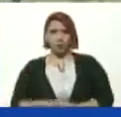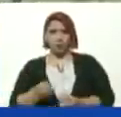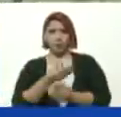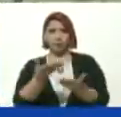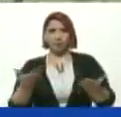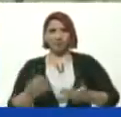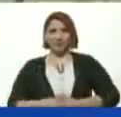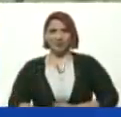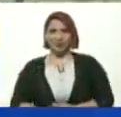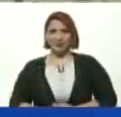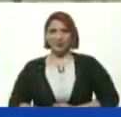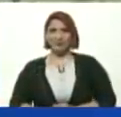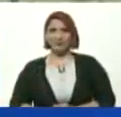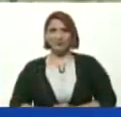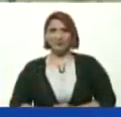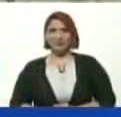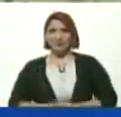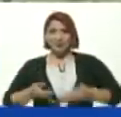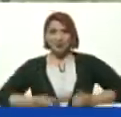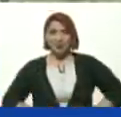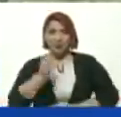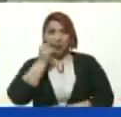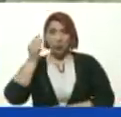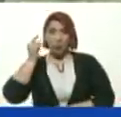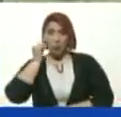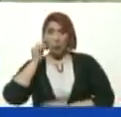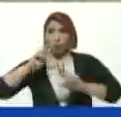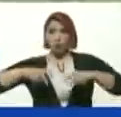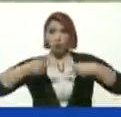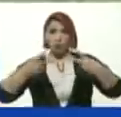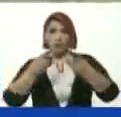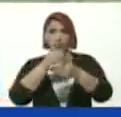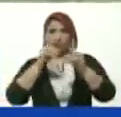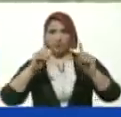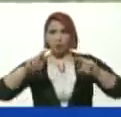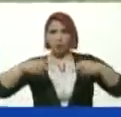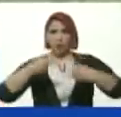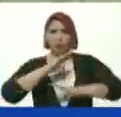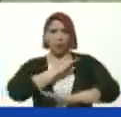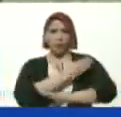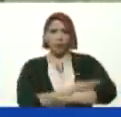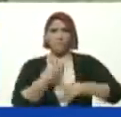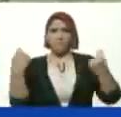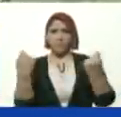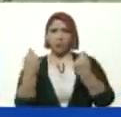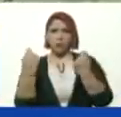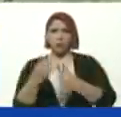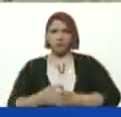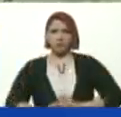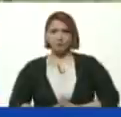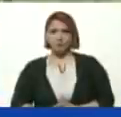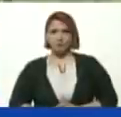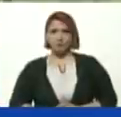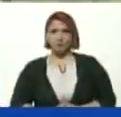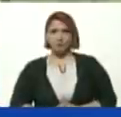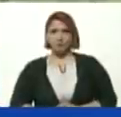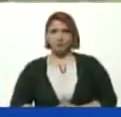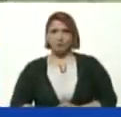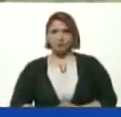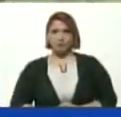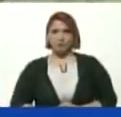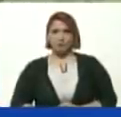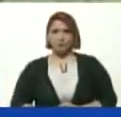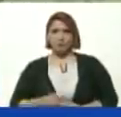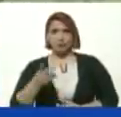Hijas E hijos De la nueva democracia Del nuevo Poder popular Bueno, el segundo